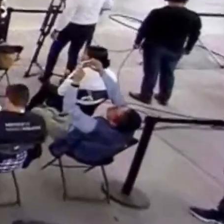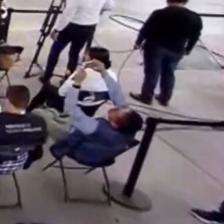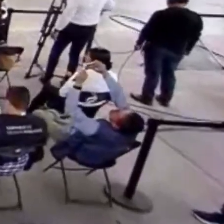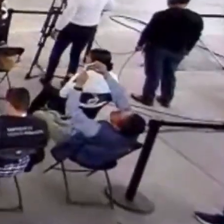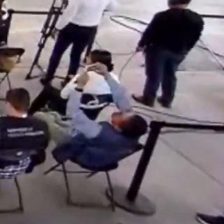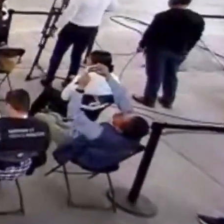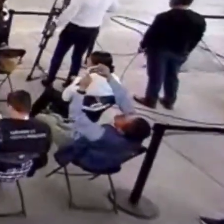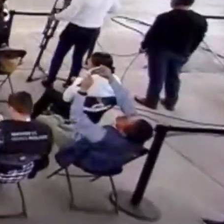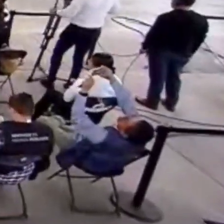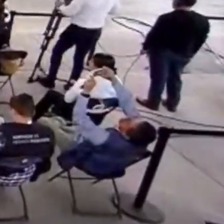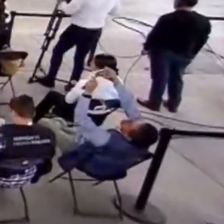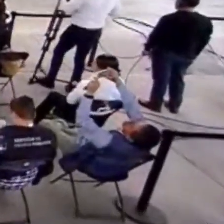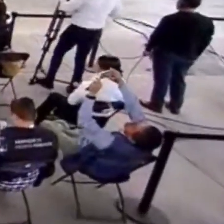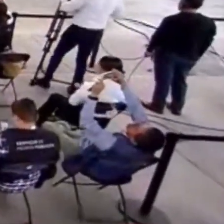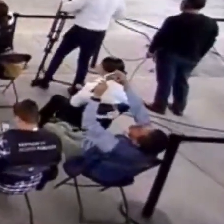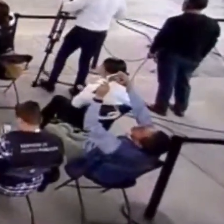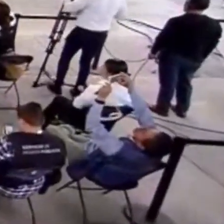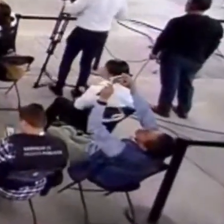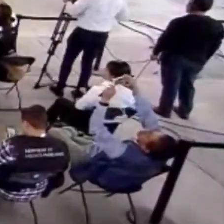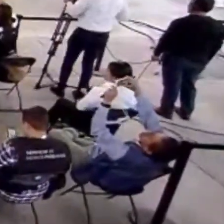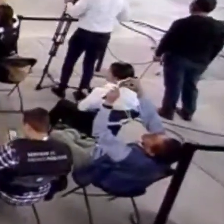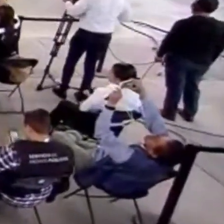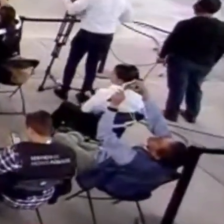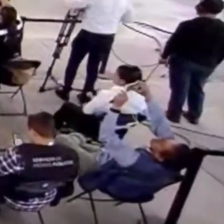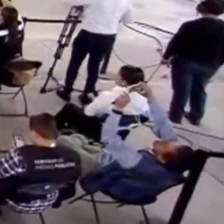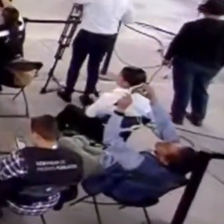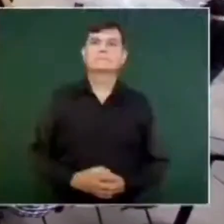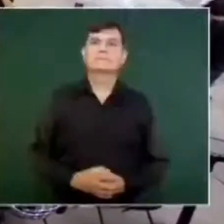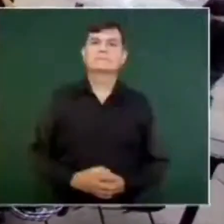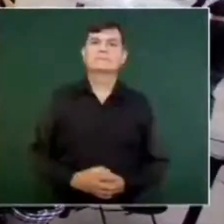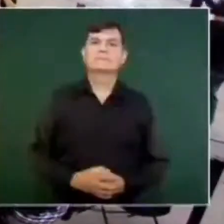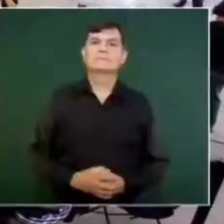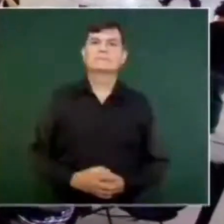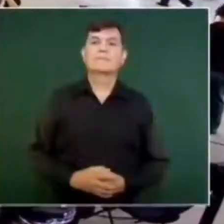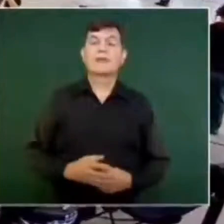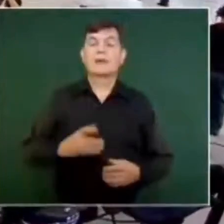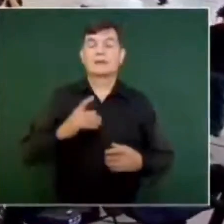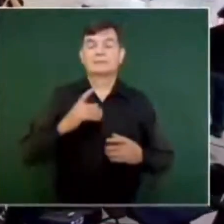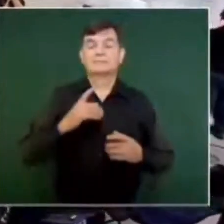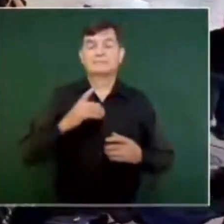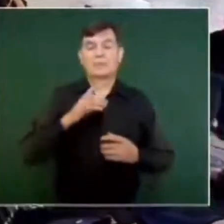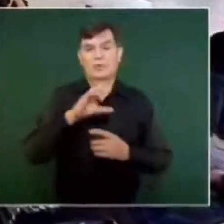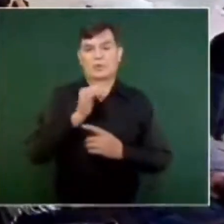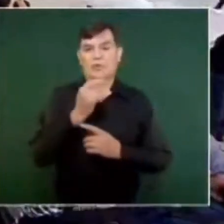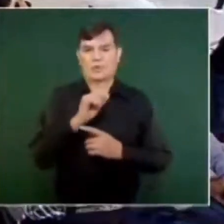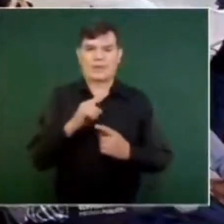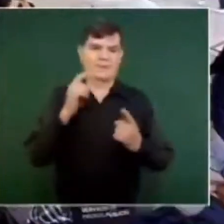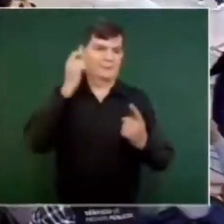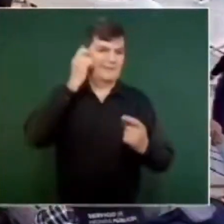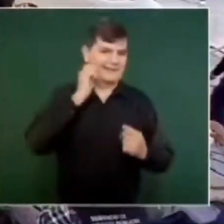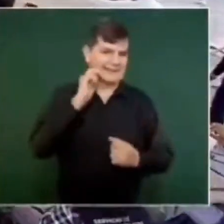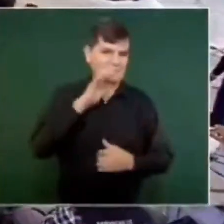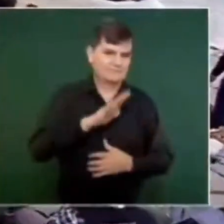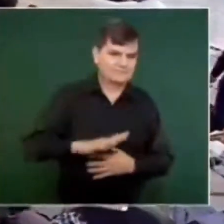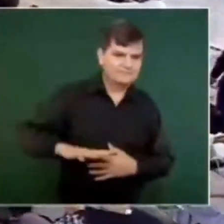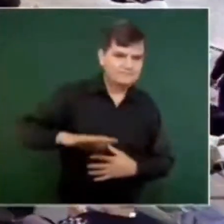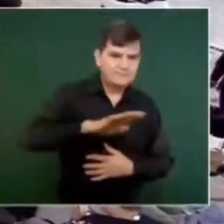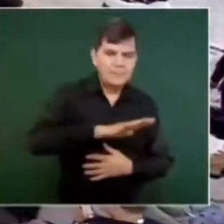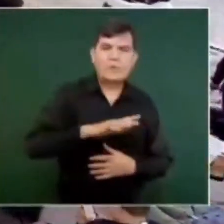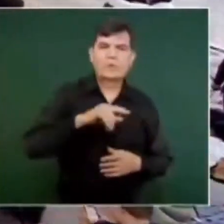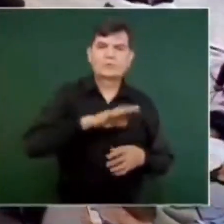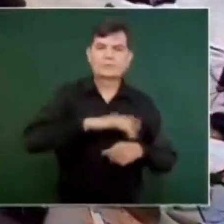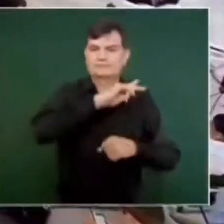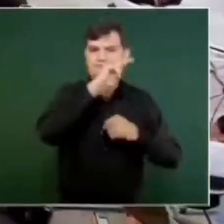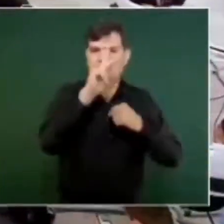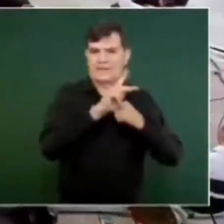Al pueblo de Acapulco, de Coyuca, de Benítez, de Guerrero y de todo el